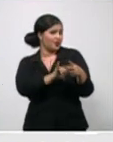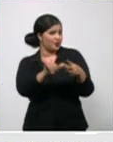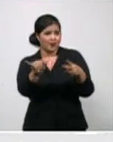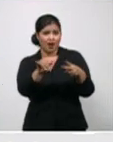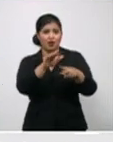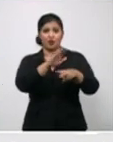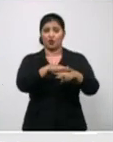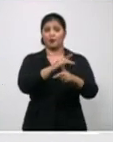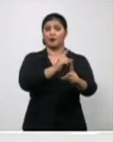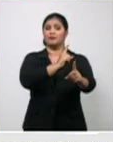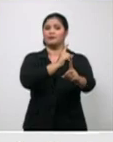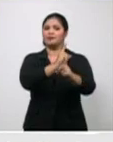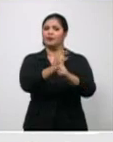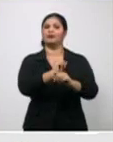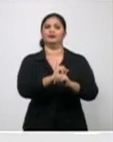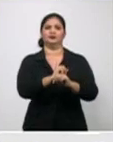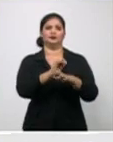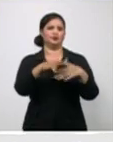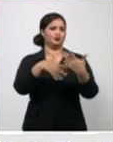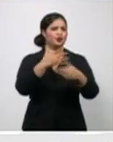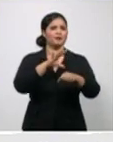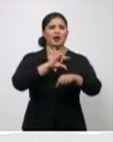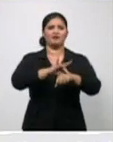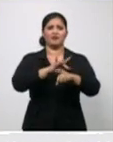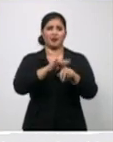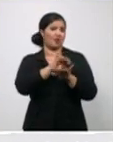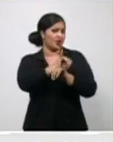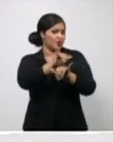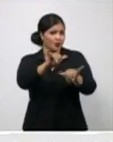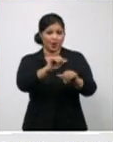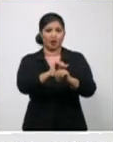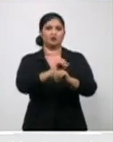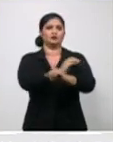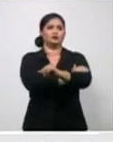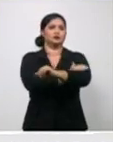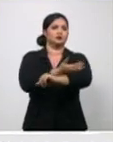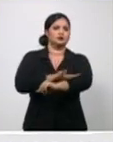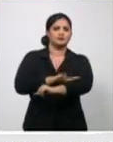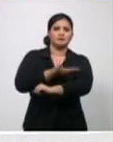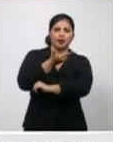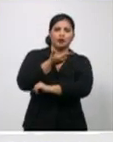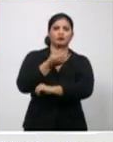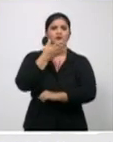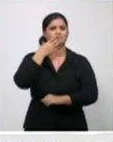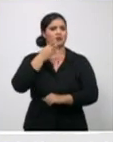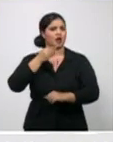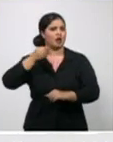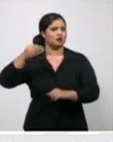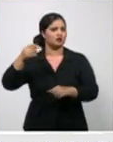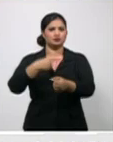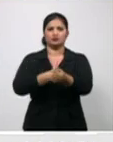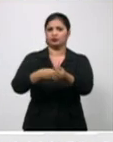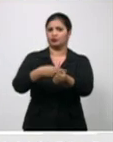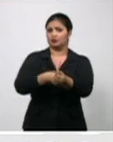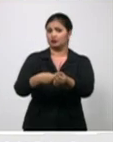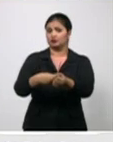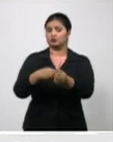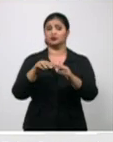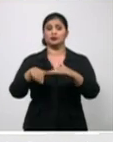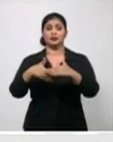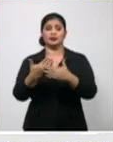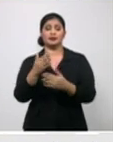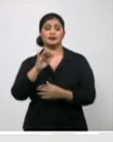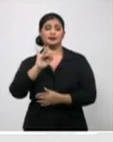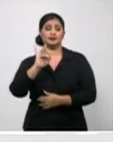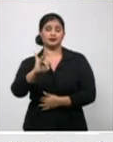hipertensión arterial y diabetes mellitus en los antecedentes de enfermedades, que el día 7 de febrero comenzó